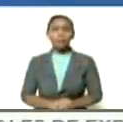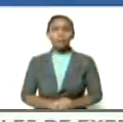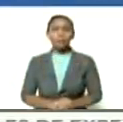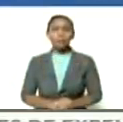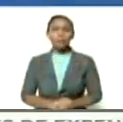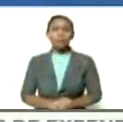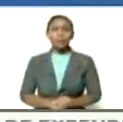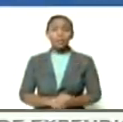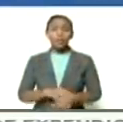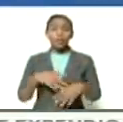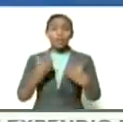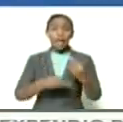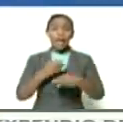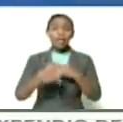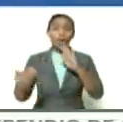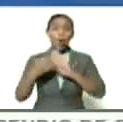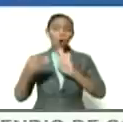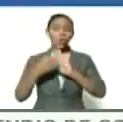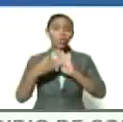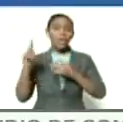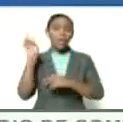lo que se ha hecho contra Venezuela